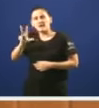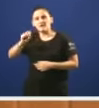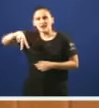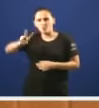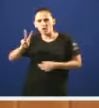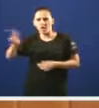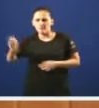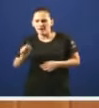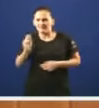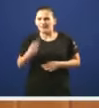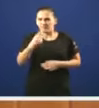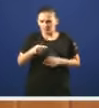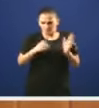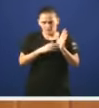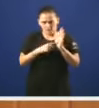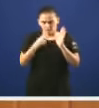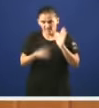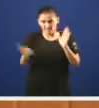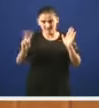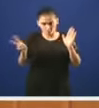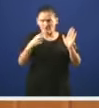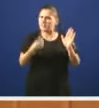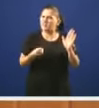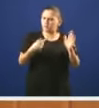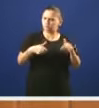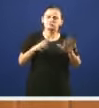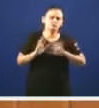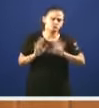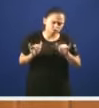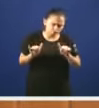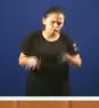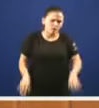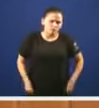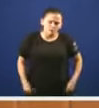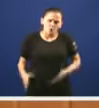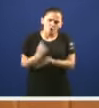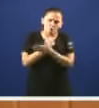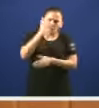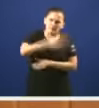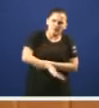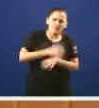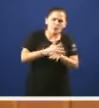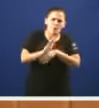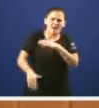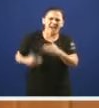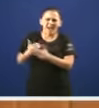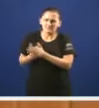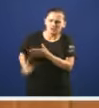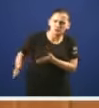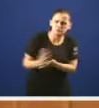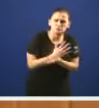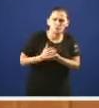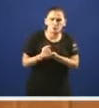en todas as actas están aquí que asumía todas as demandas do xogo incluído ou todo o que fuera